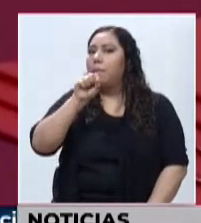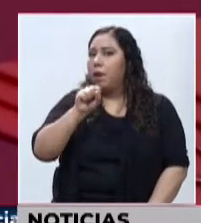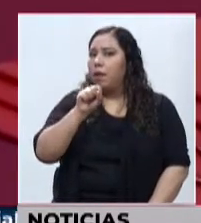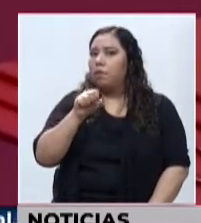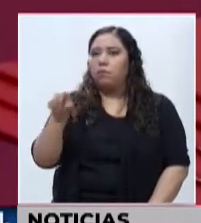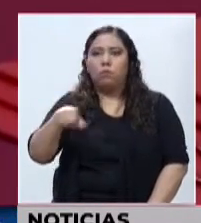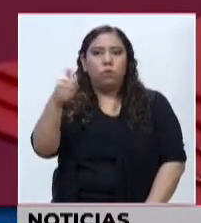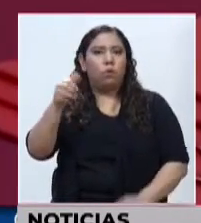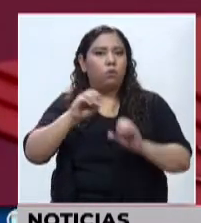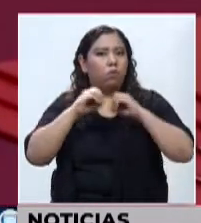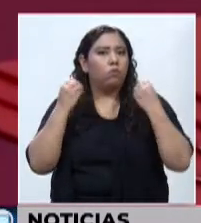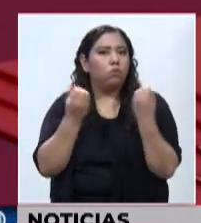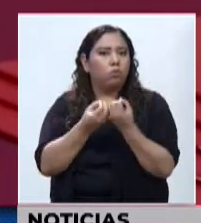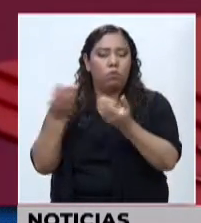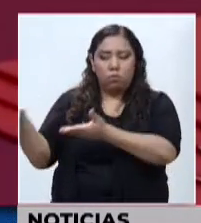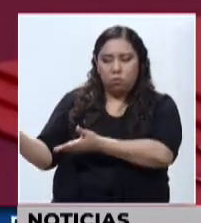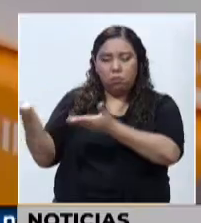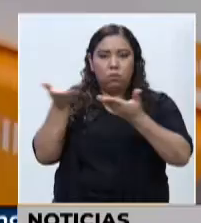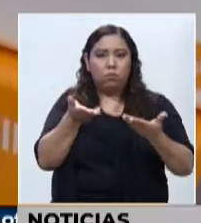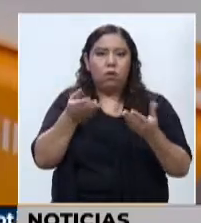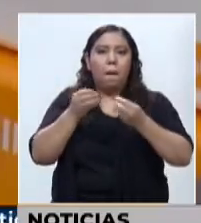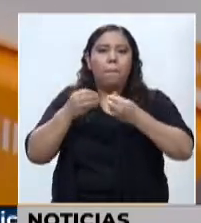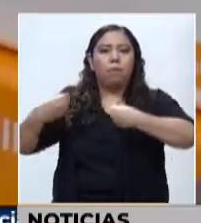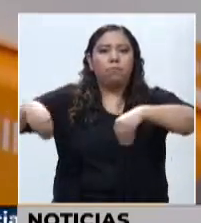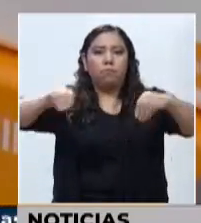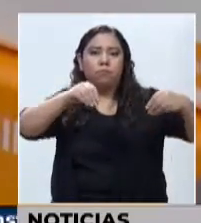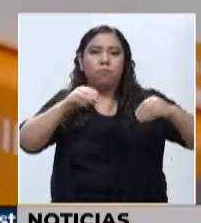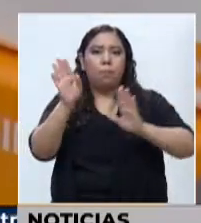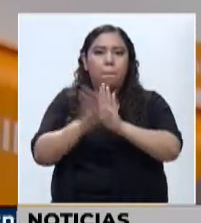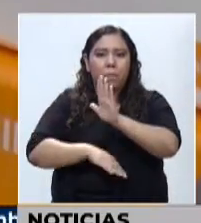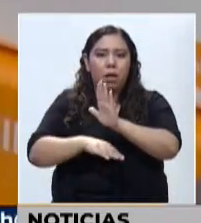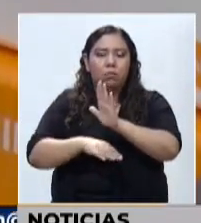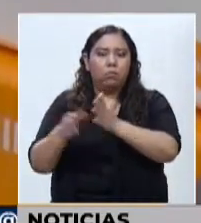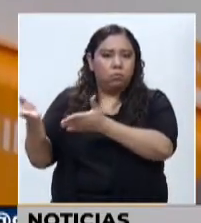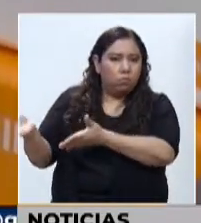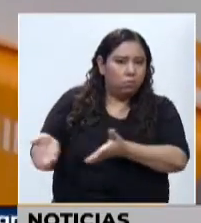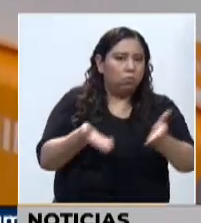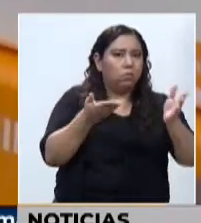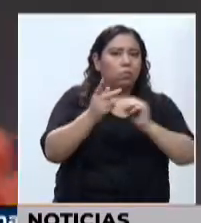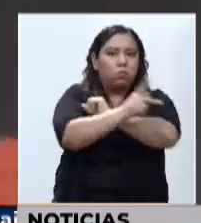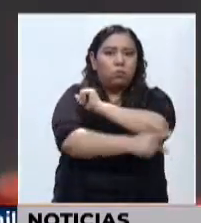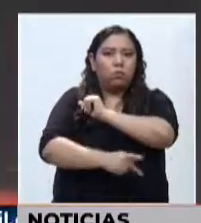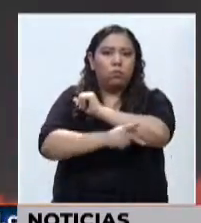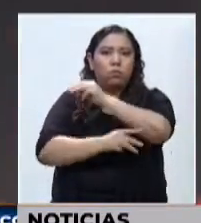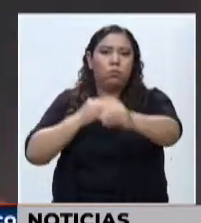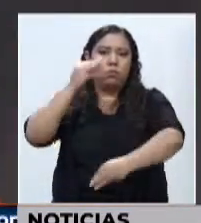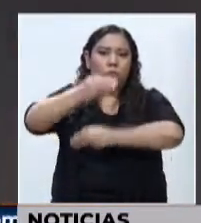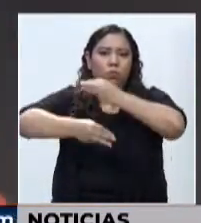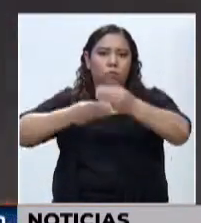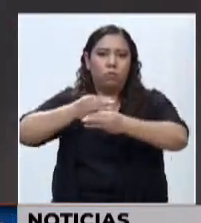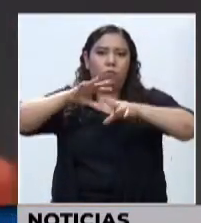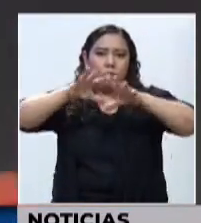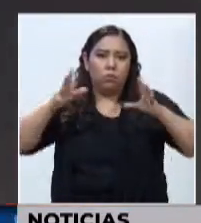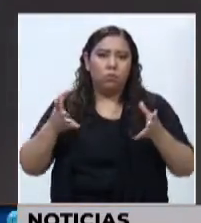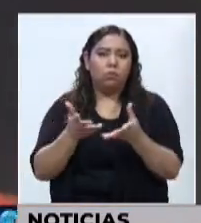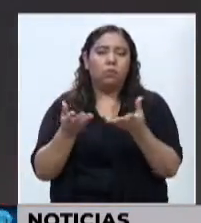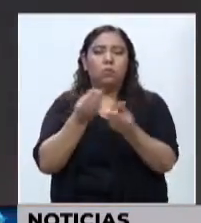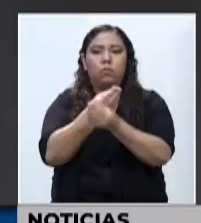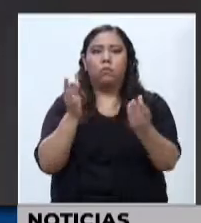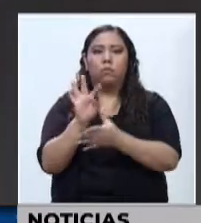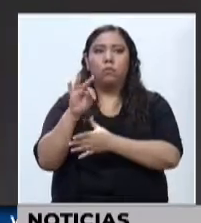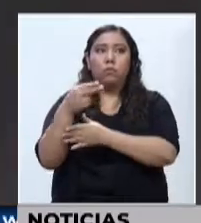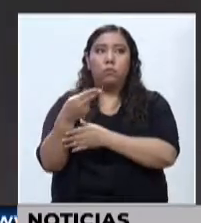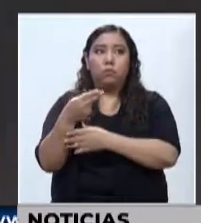otras agencias, para distribuir a bajo precio y de forma equitativa la dosis de vacuna anticovid en todo el mundo. Televisión Nacional de